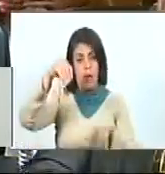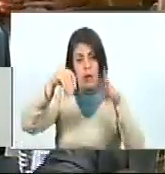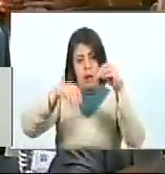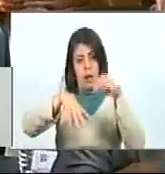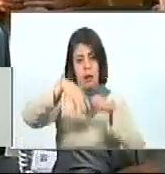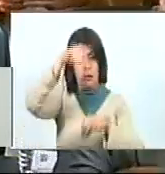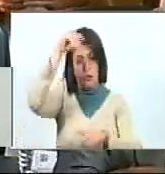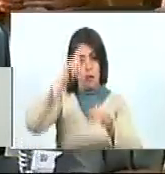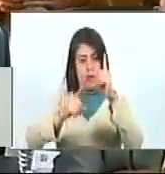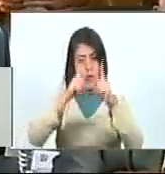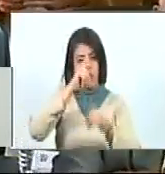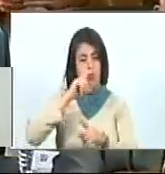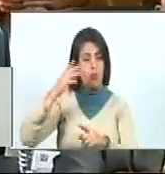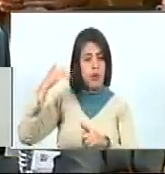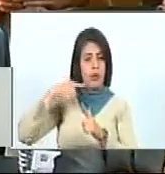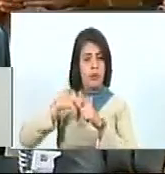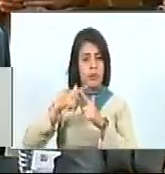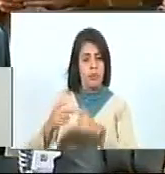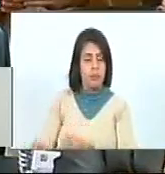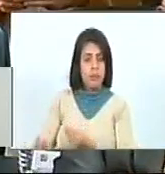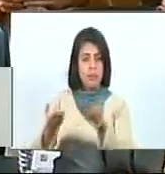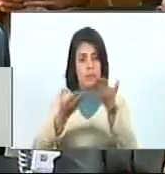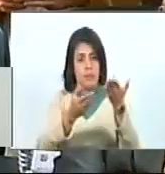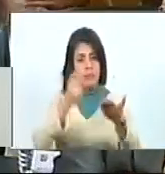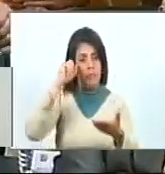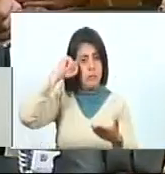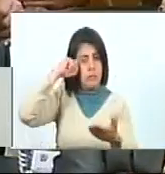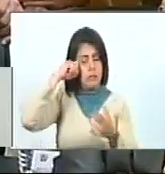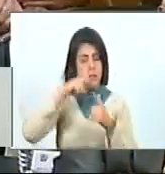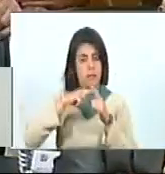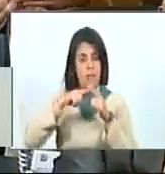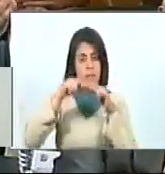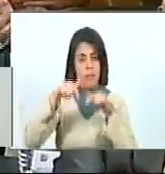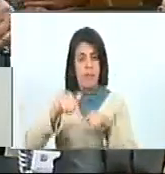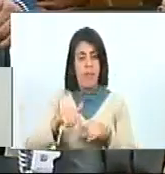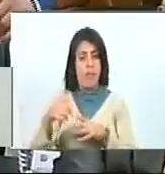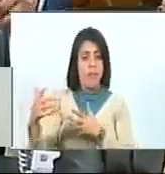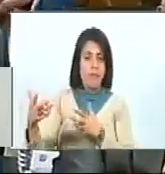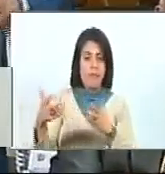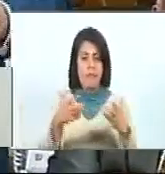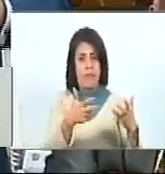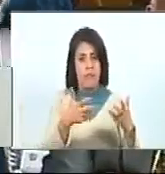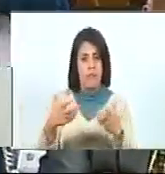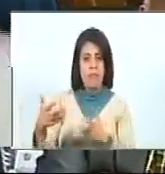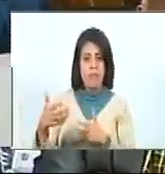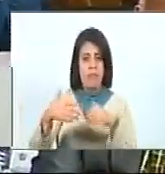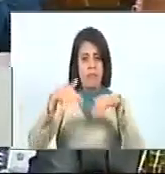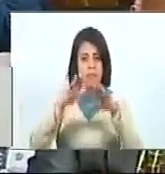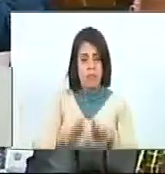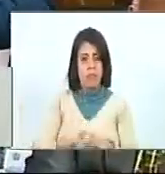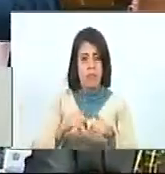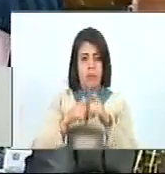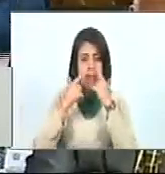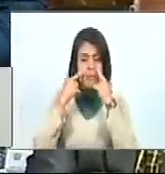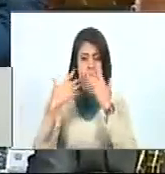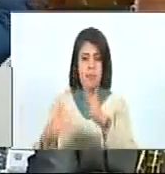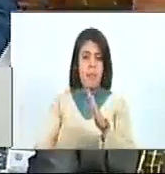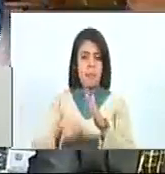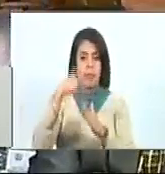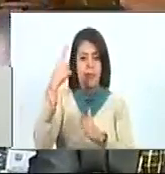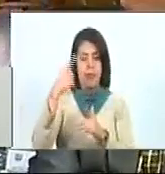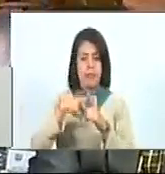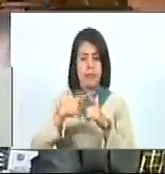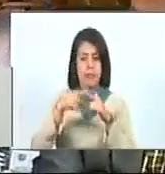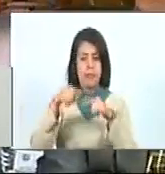donde hace algunos años atrás fue trasladado. Recordemos entonces la batalla de alto de los godos, la primera